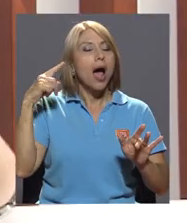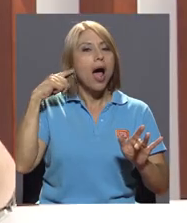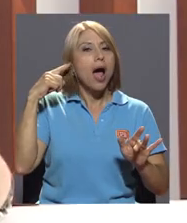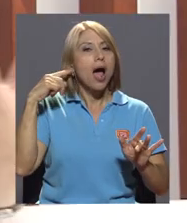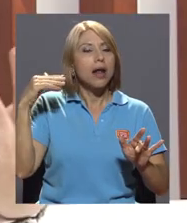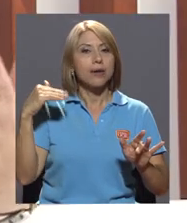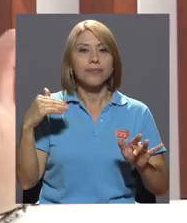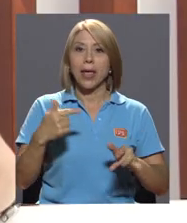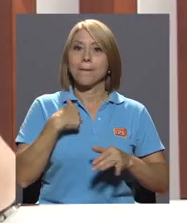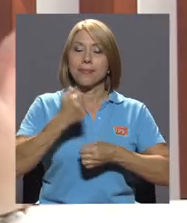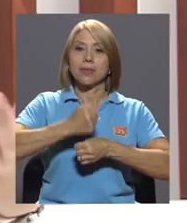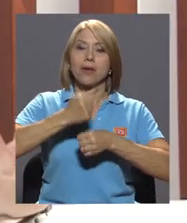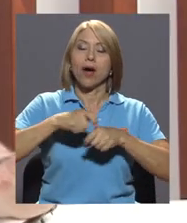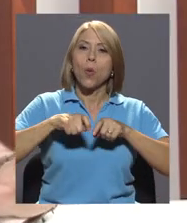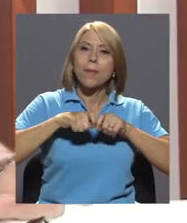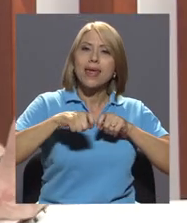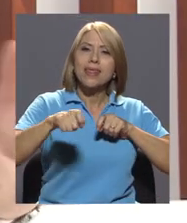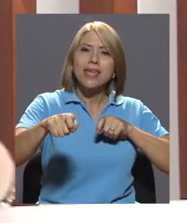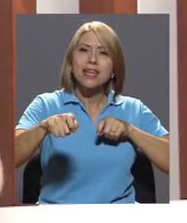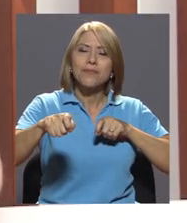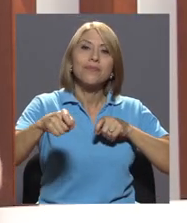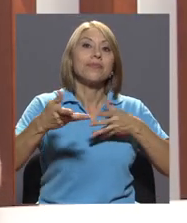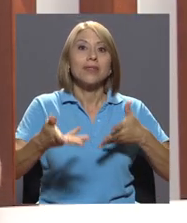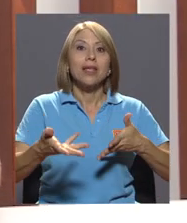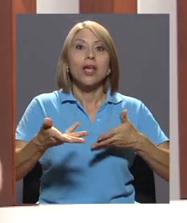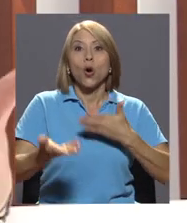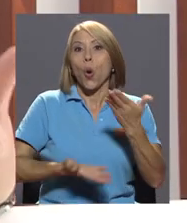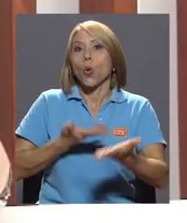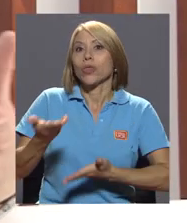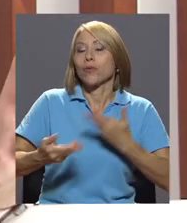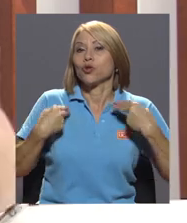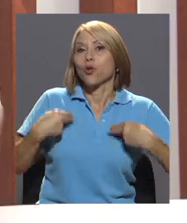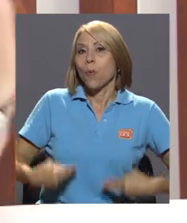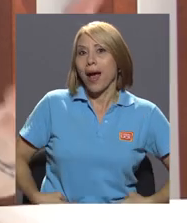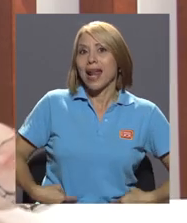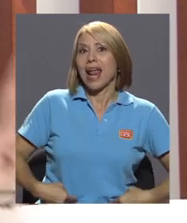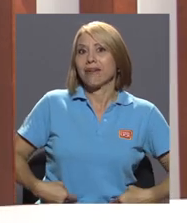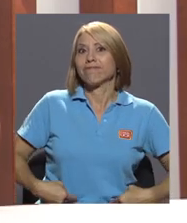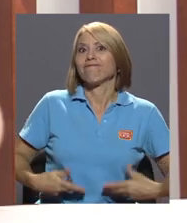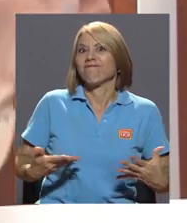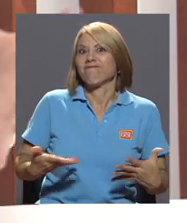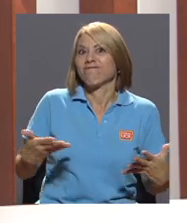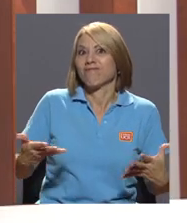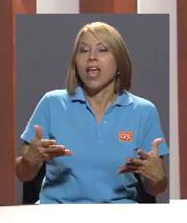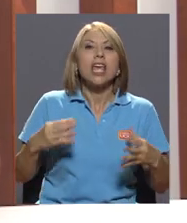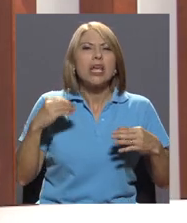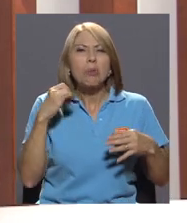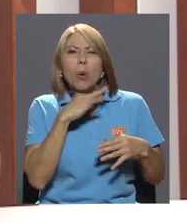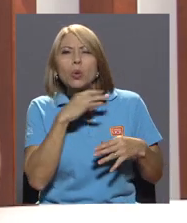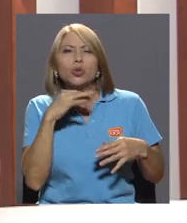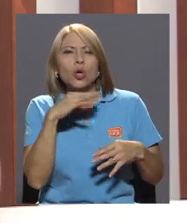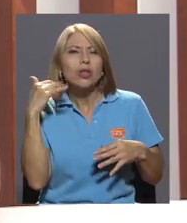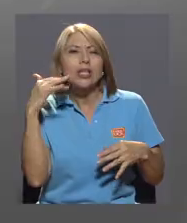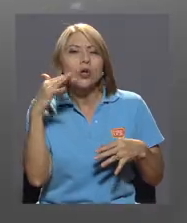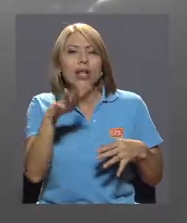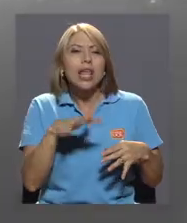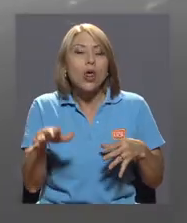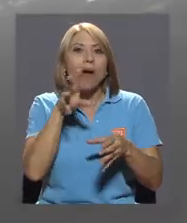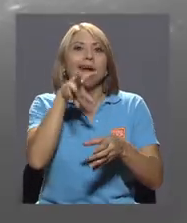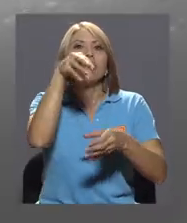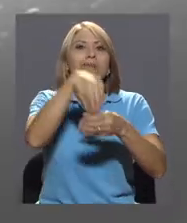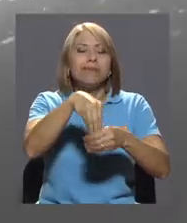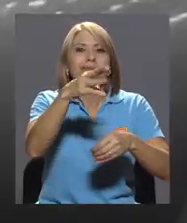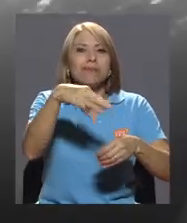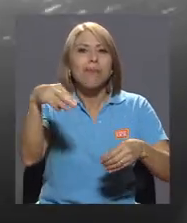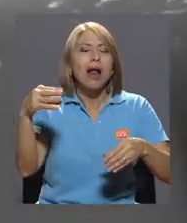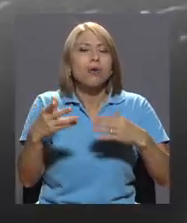trabajo era medir cuánto ha incrementado la contribución humana y cuánta polución de sonido estamos poniendo en ese ecosistema.